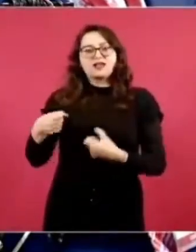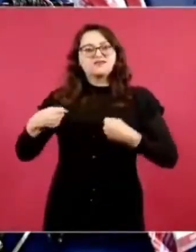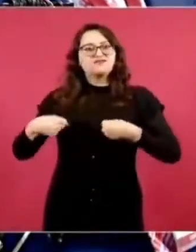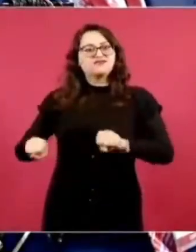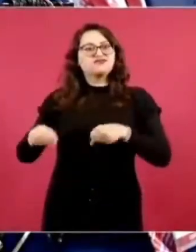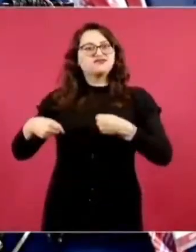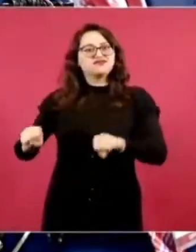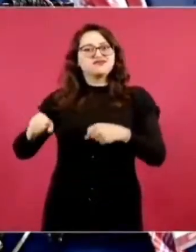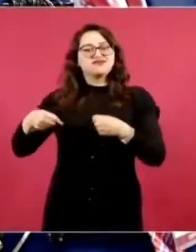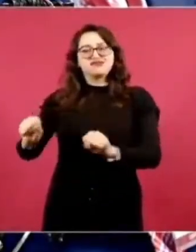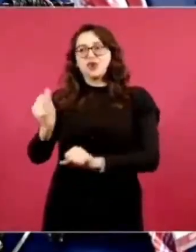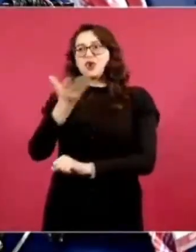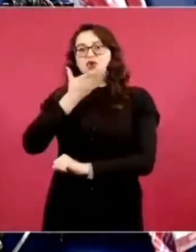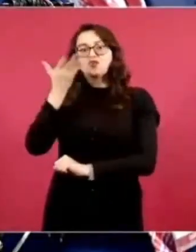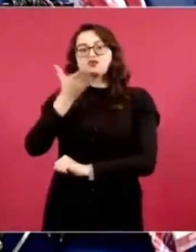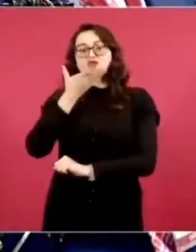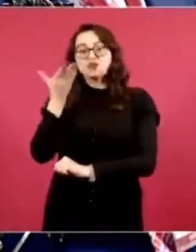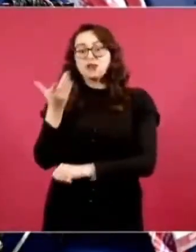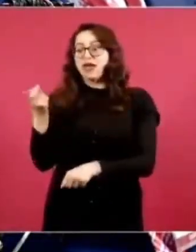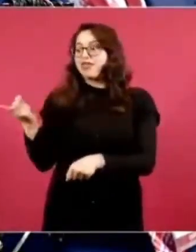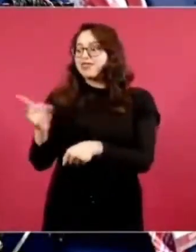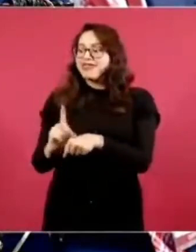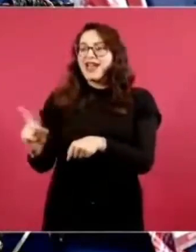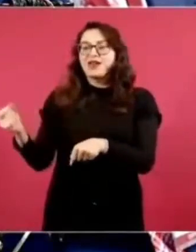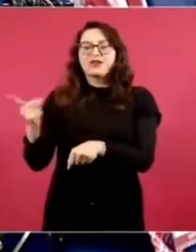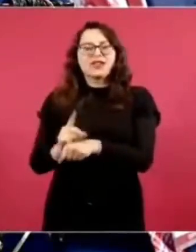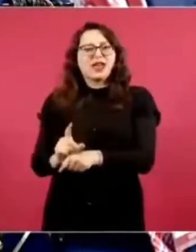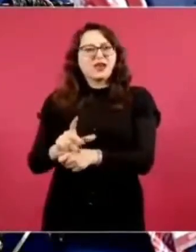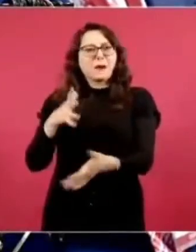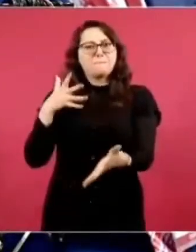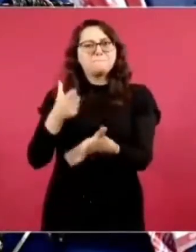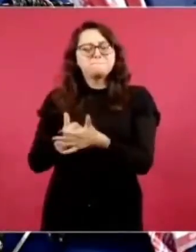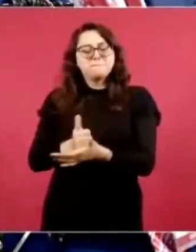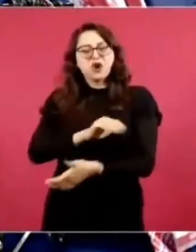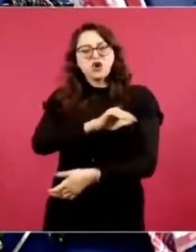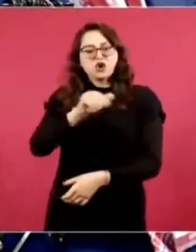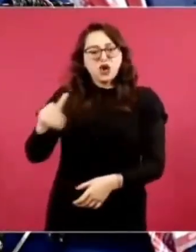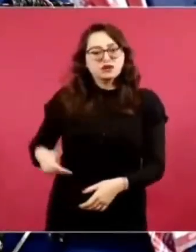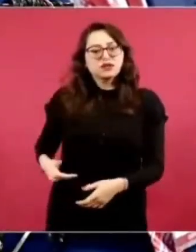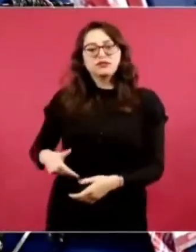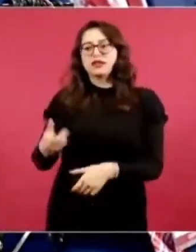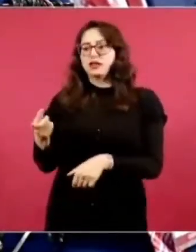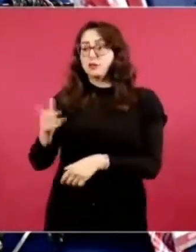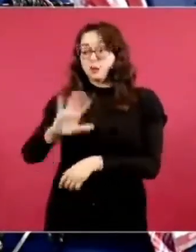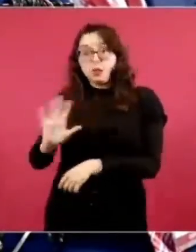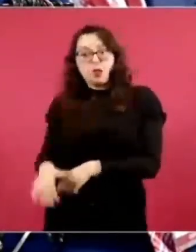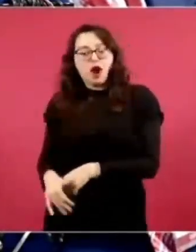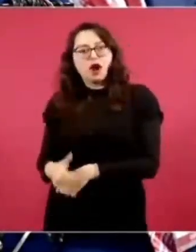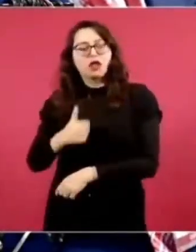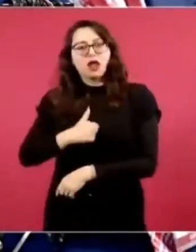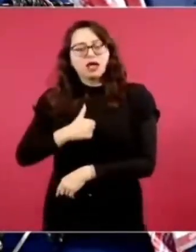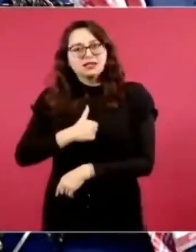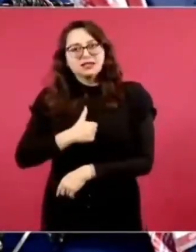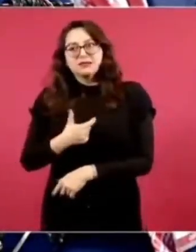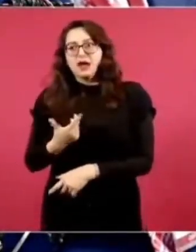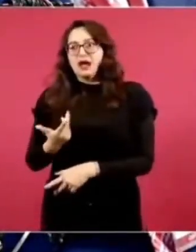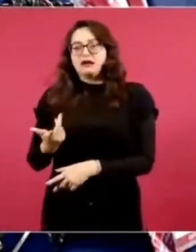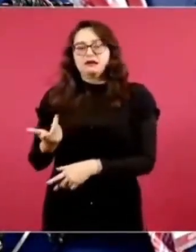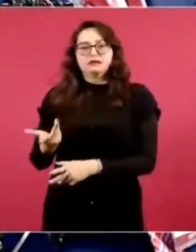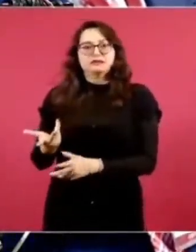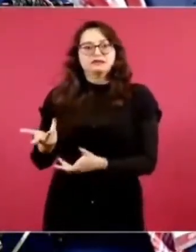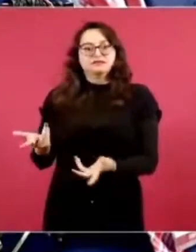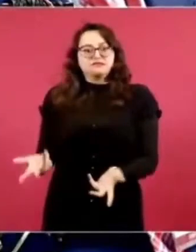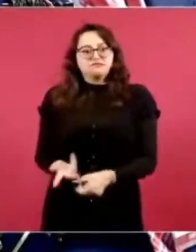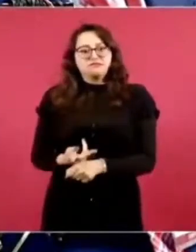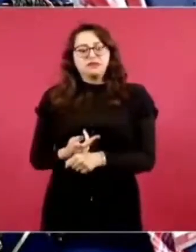choques de jóvenes y muertes, desafortunadamente. Entonces, me piden los habitantes que